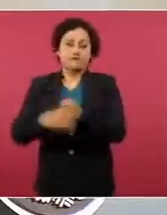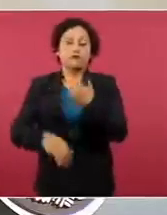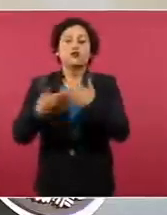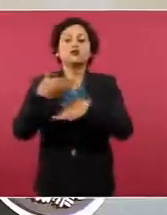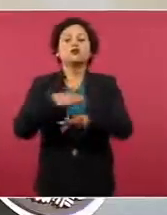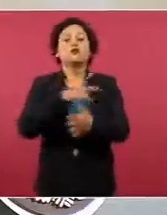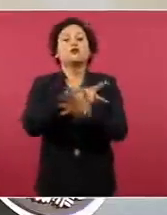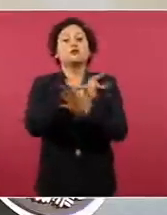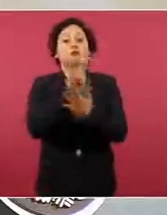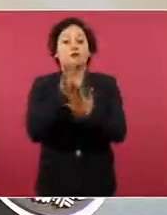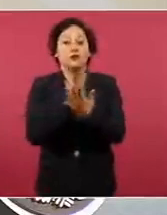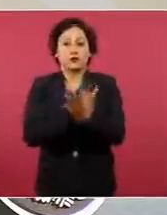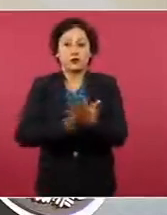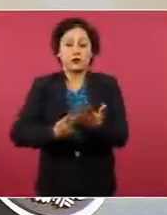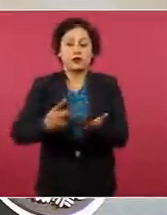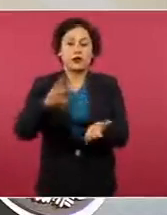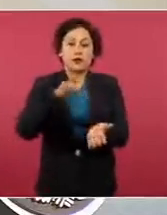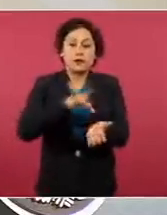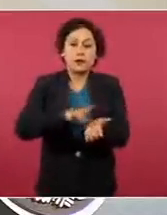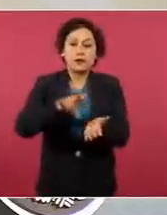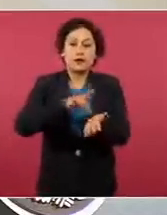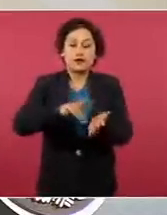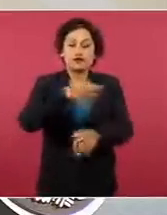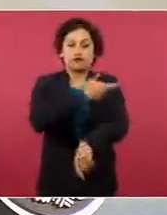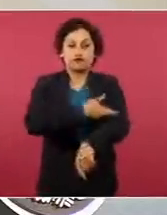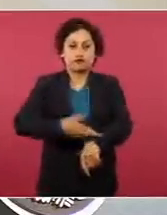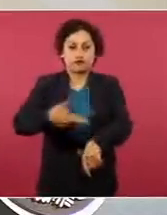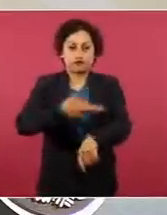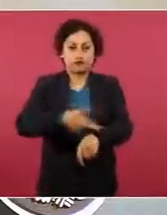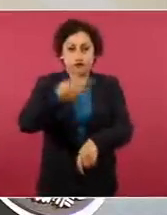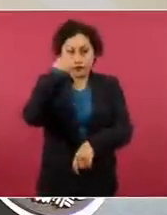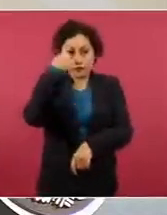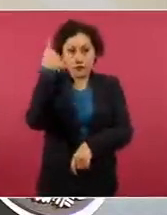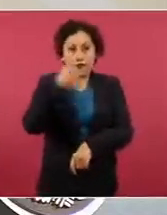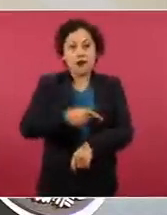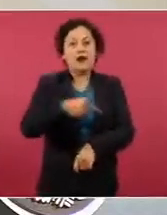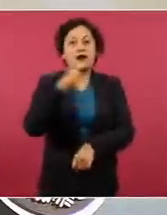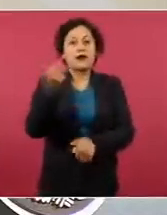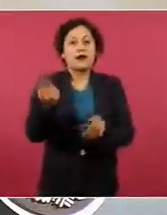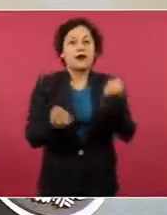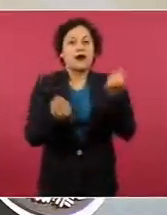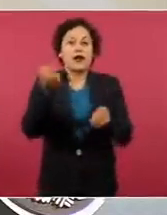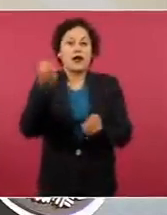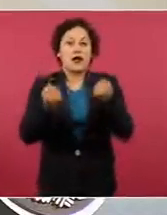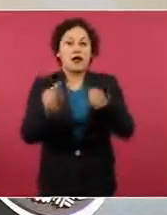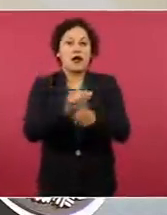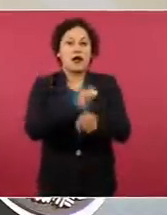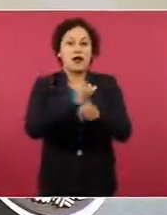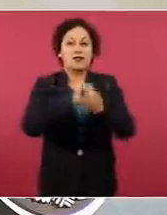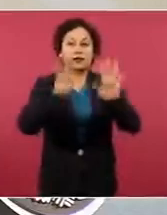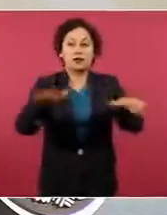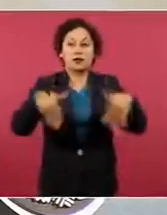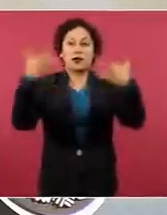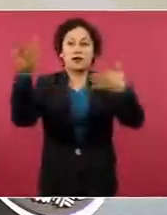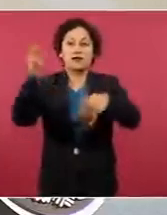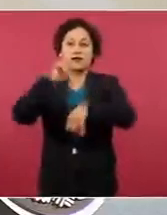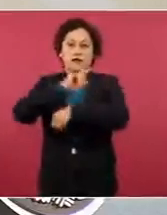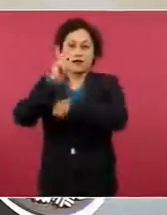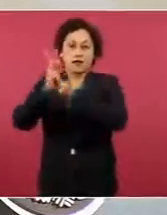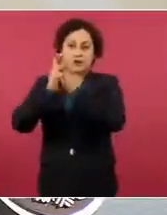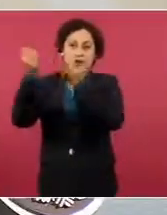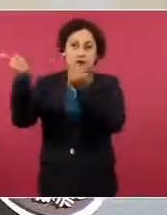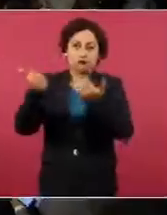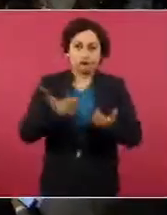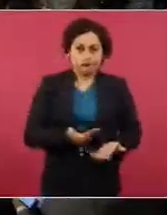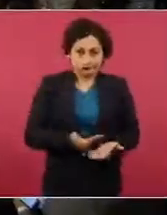de autos usados de procedencia extranjera, una estrategia que nos encomendó el